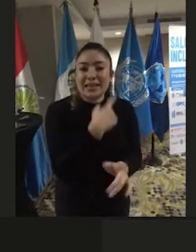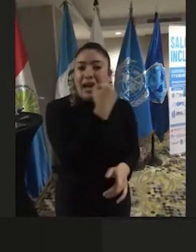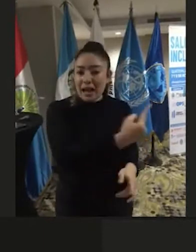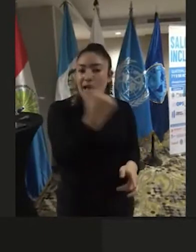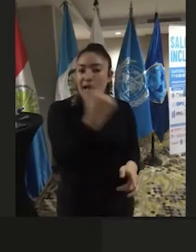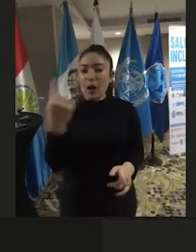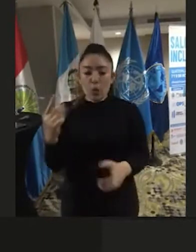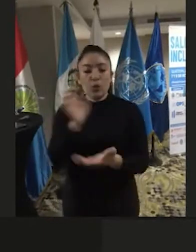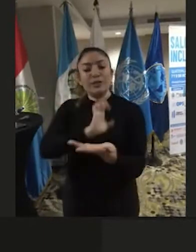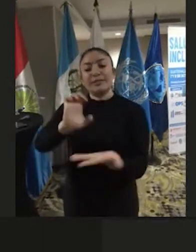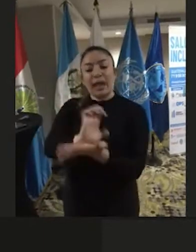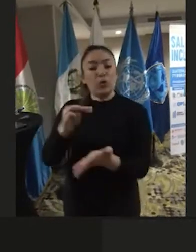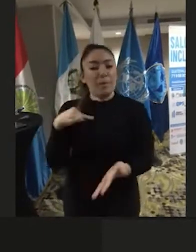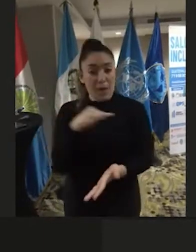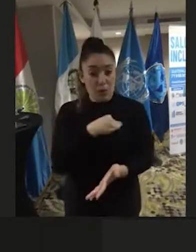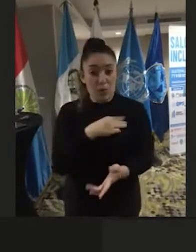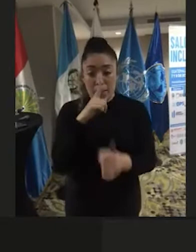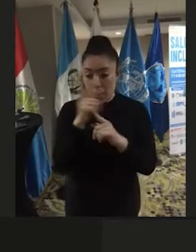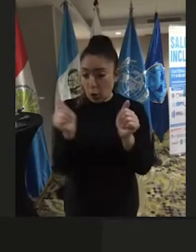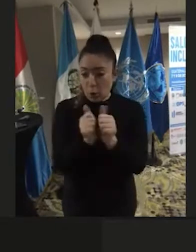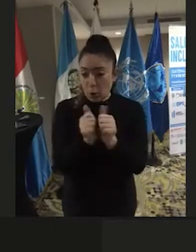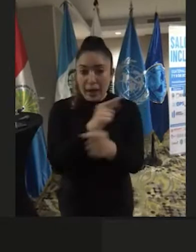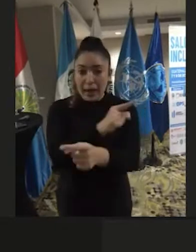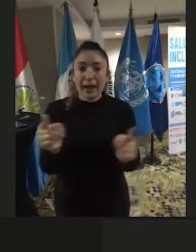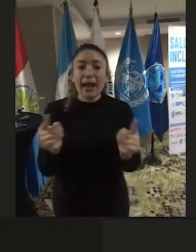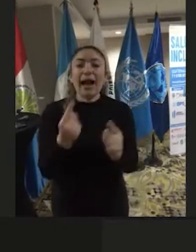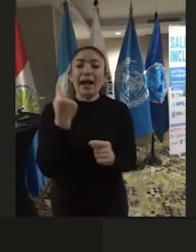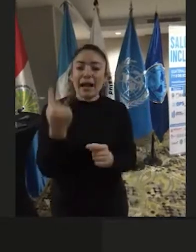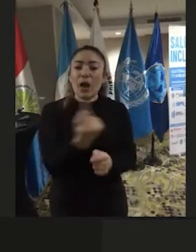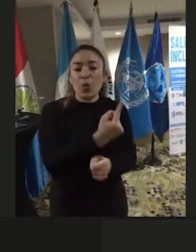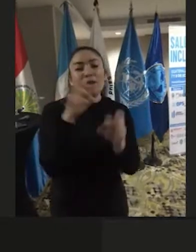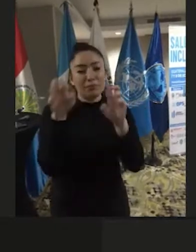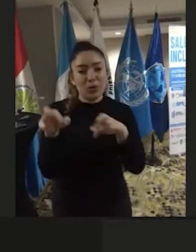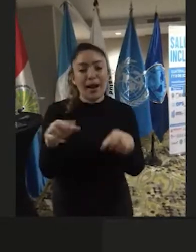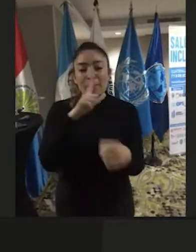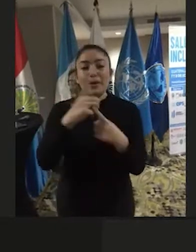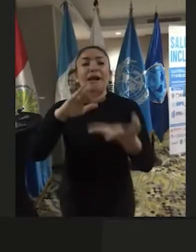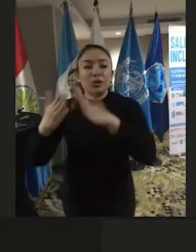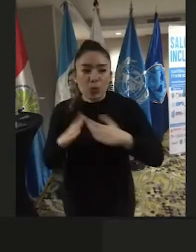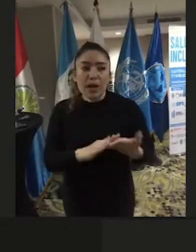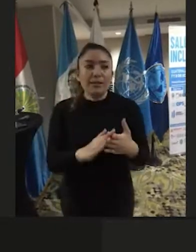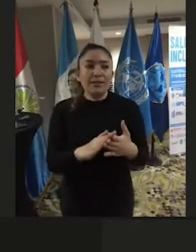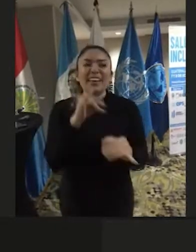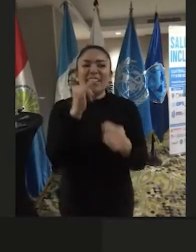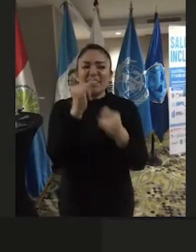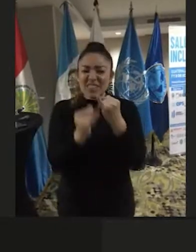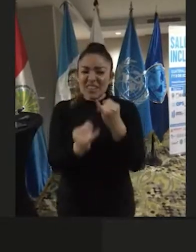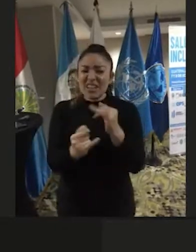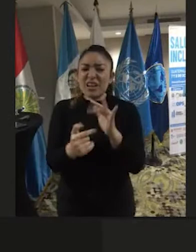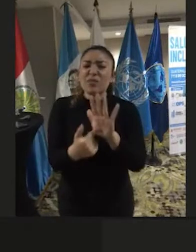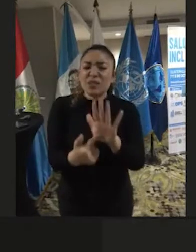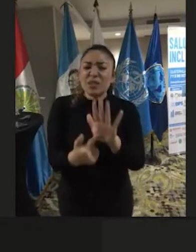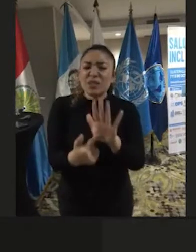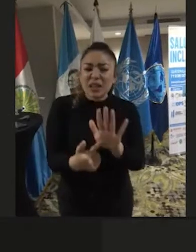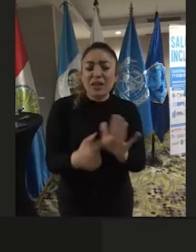miembros y con él a cada una de las personas de las comunidades que finalmente son las que